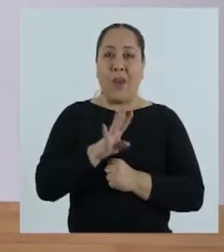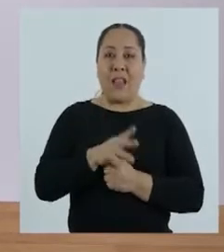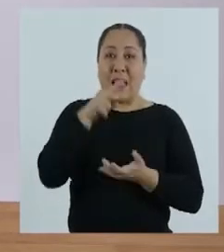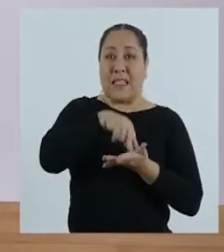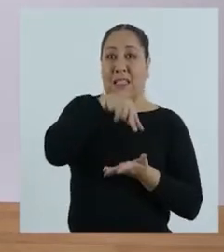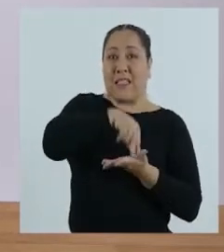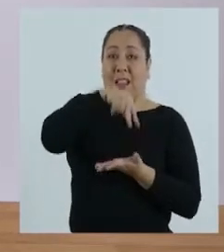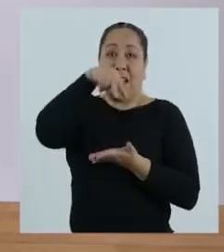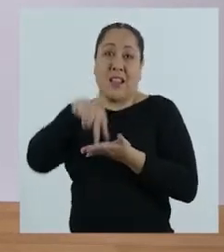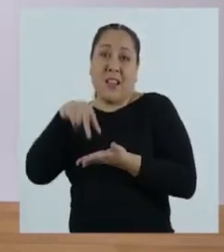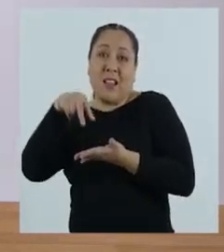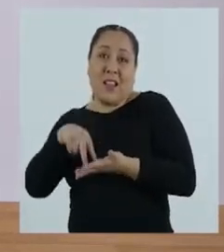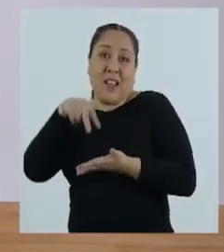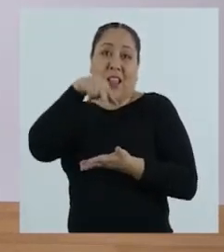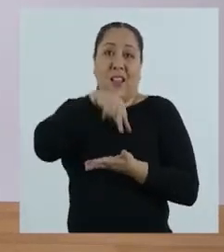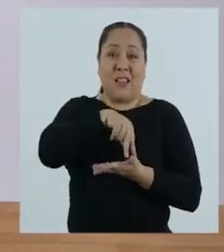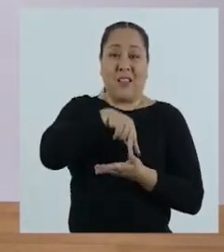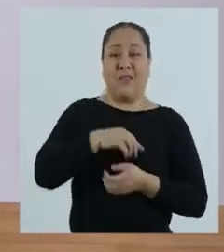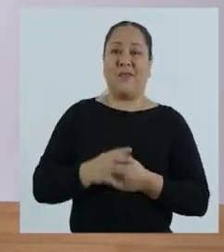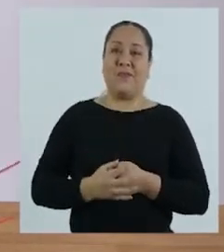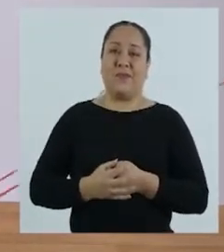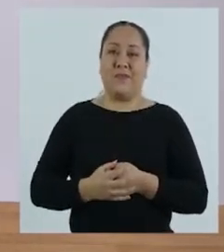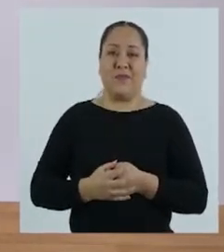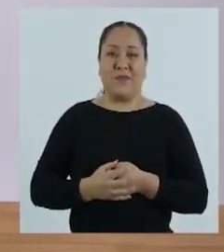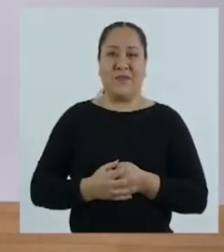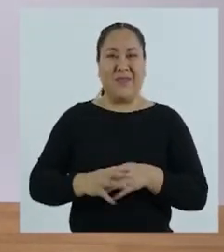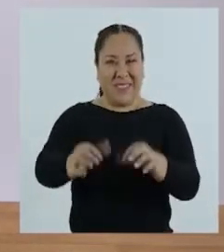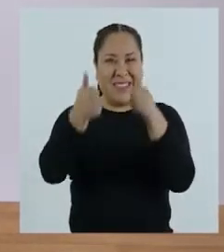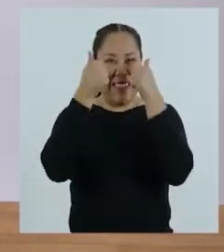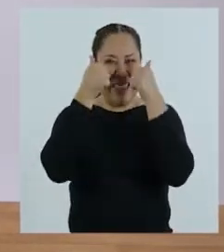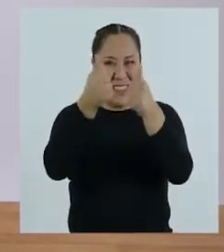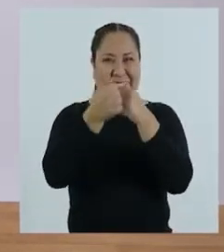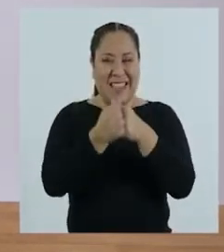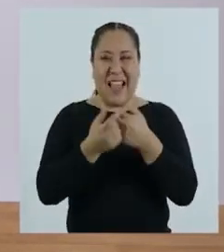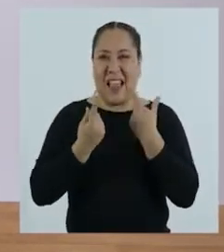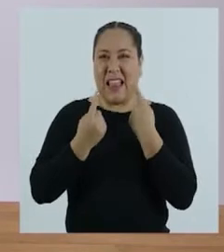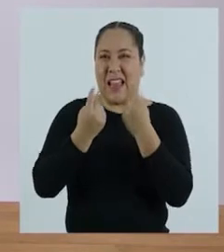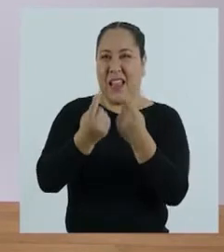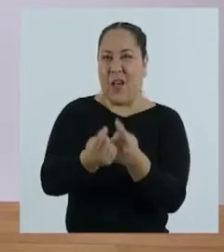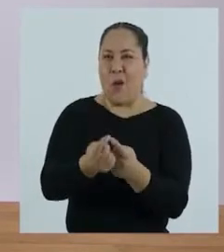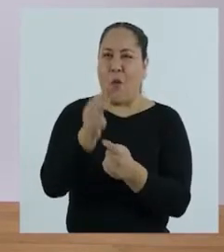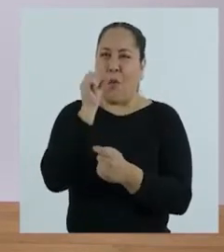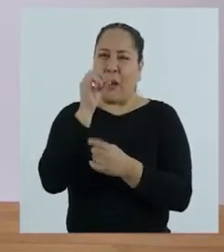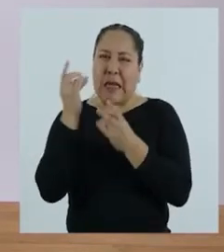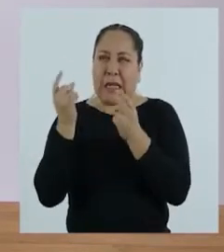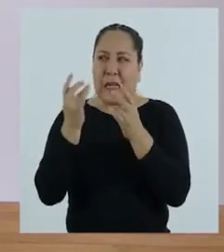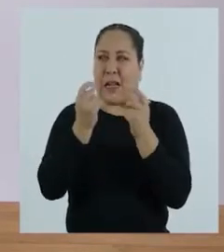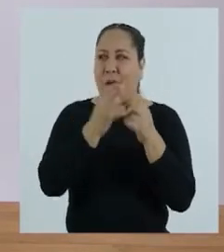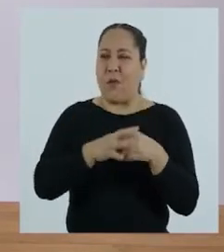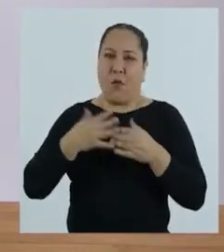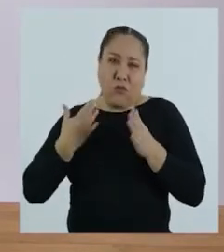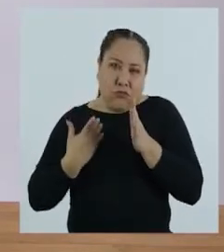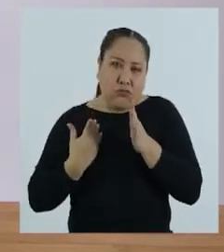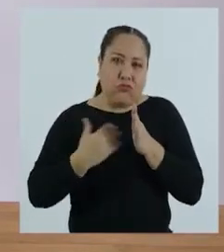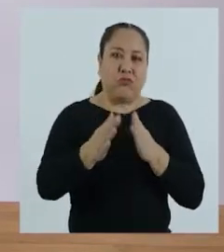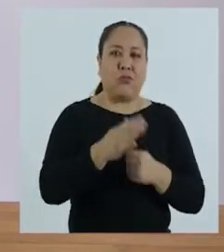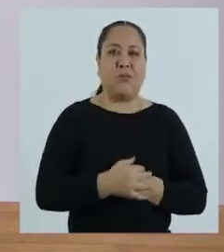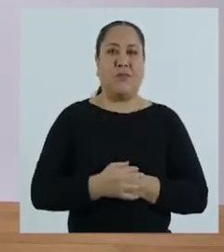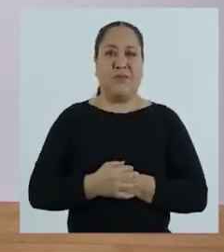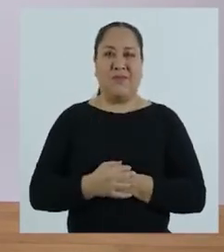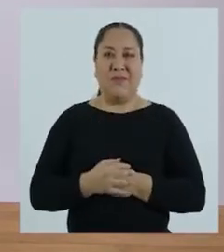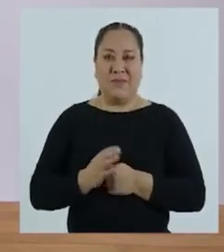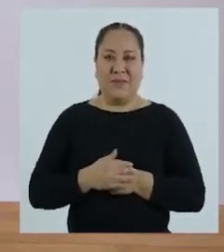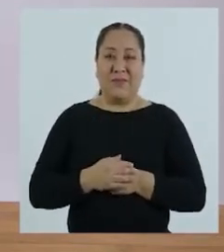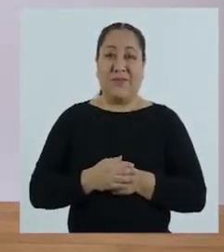cuatro. Ahora saltamos. Uno, dos. Muy bien. Intentemos hacerlo un poco más rápido y fluido.